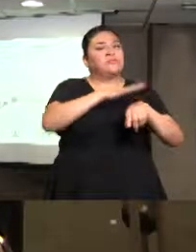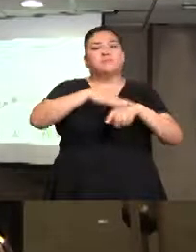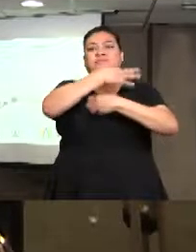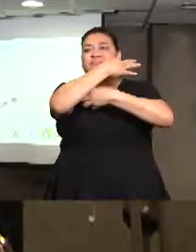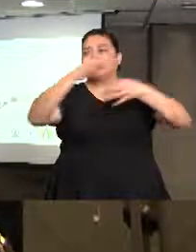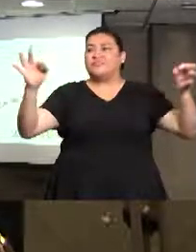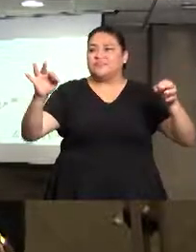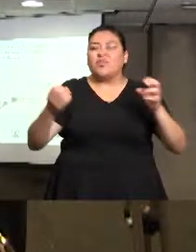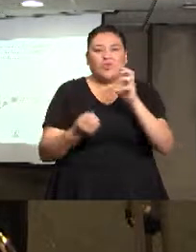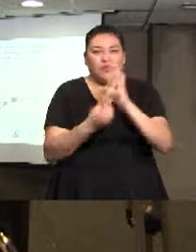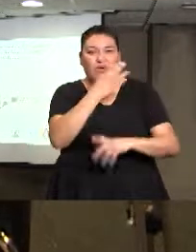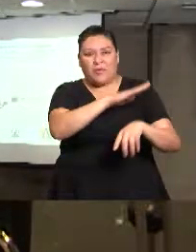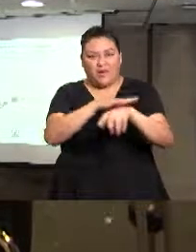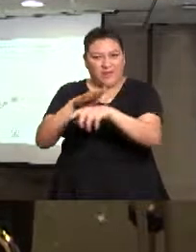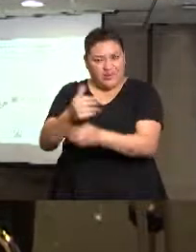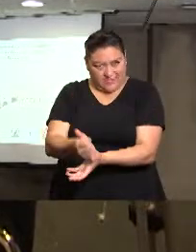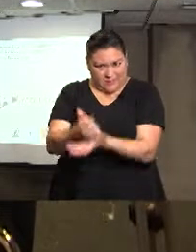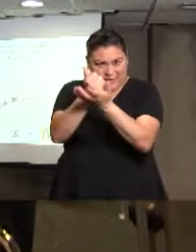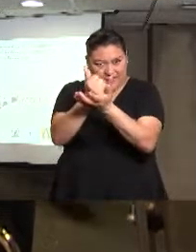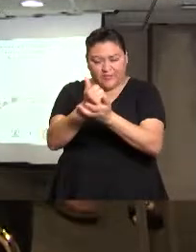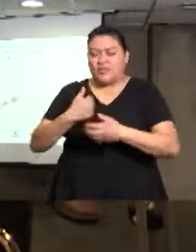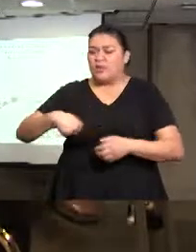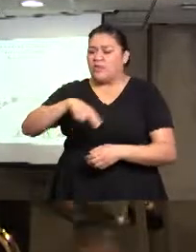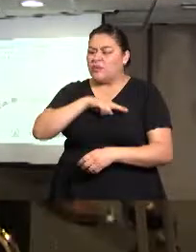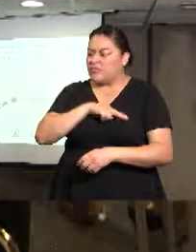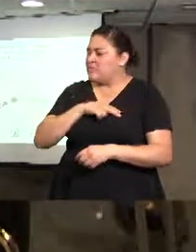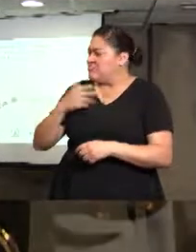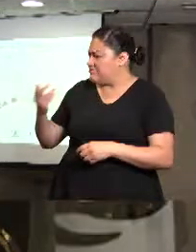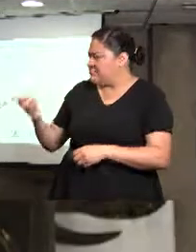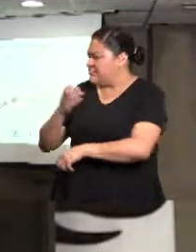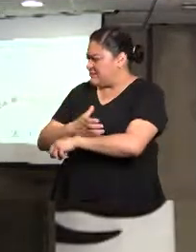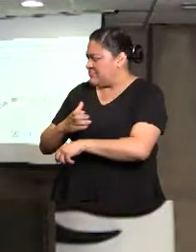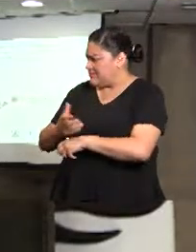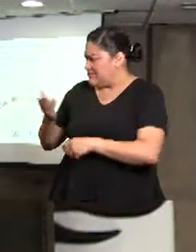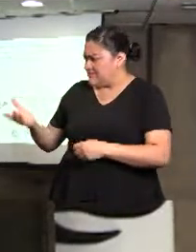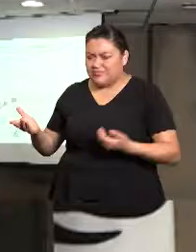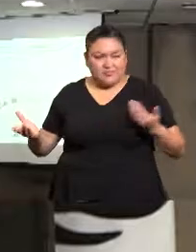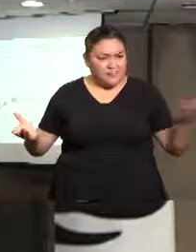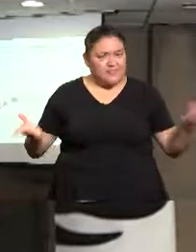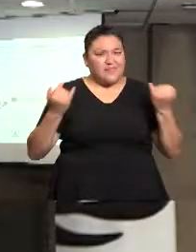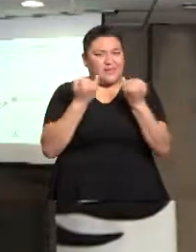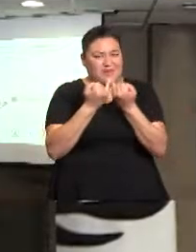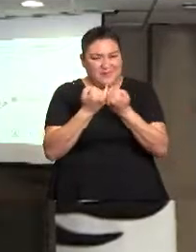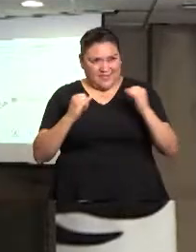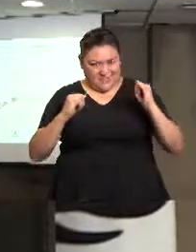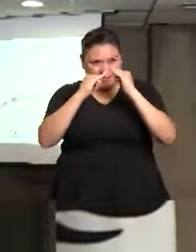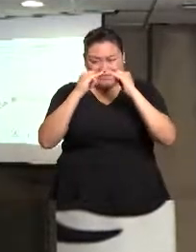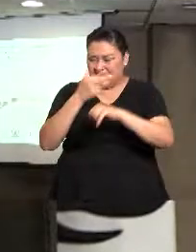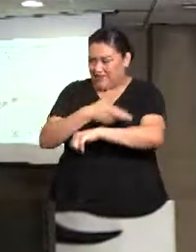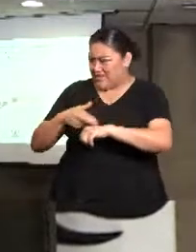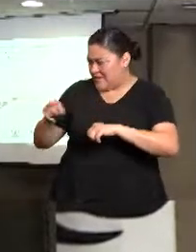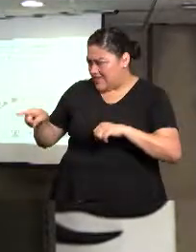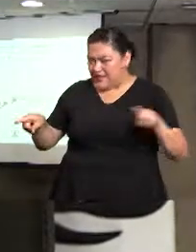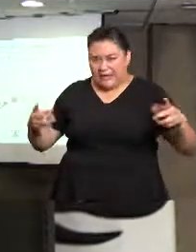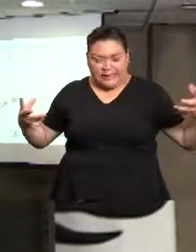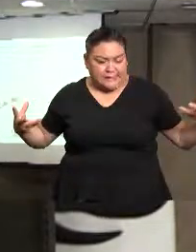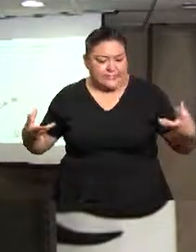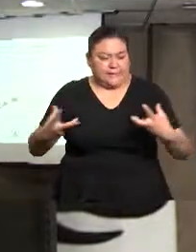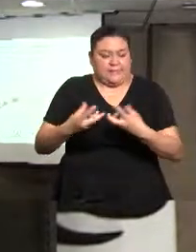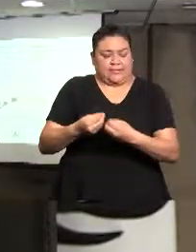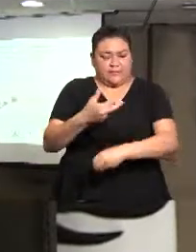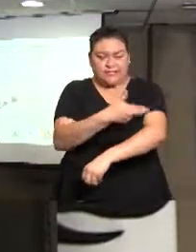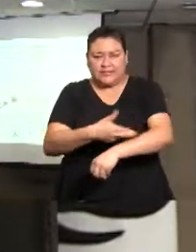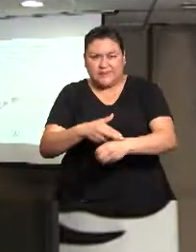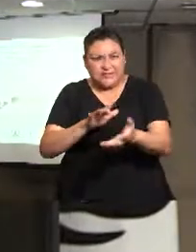y uniendo los esfuerzos de compañeros y de instituciones que tienen un trabajo muy comprometido